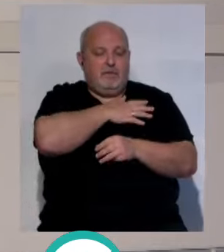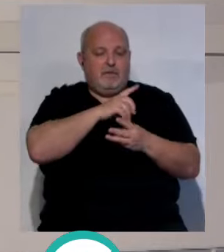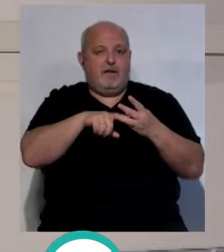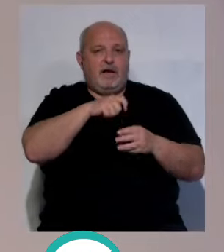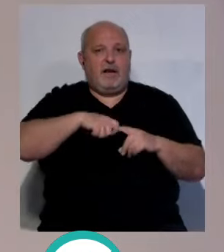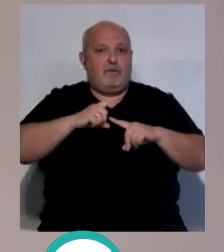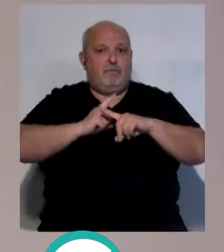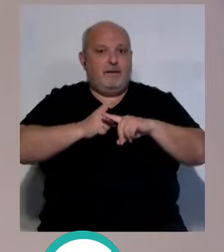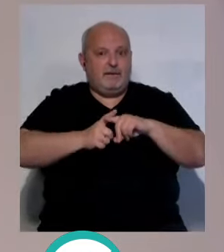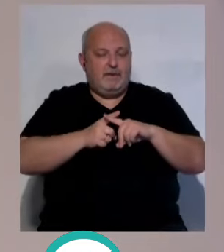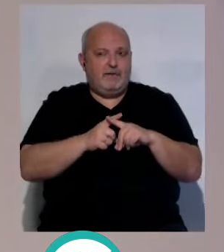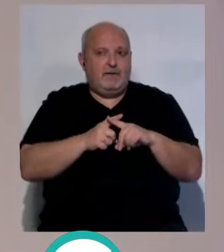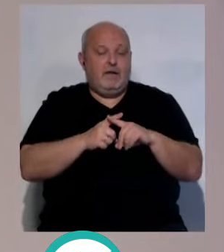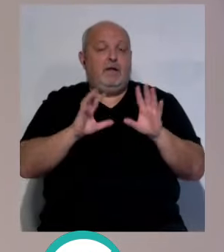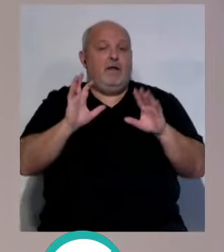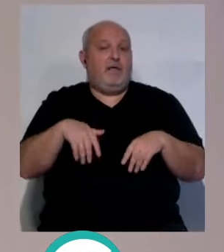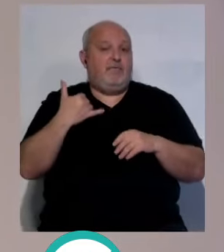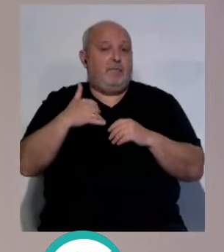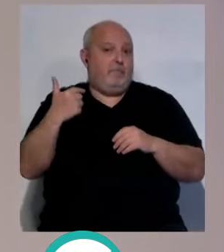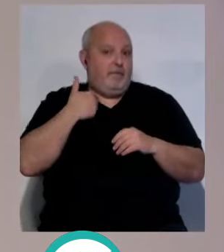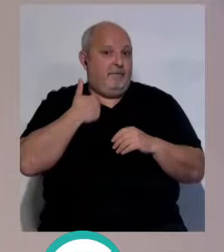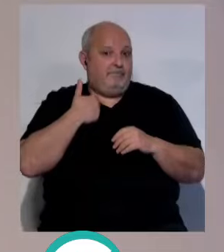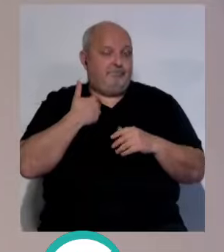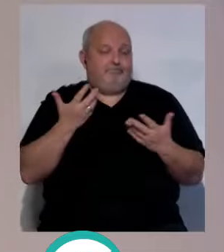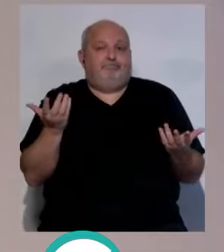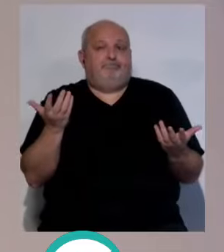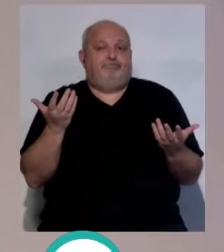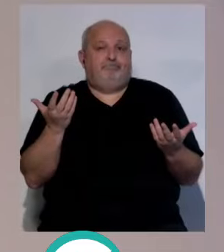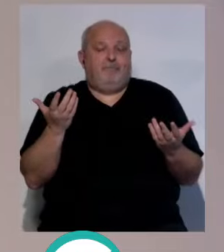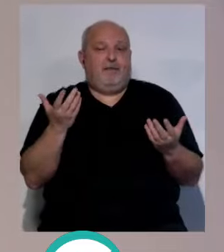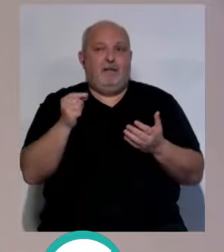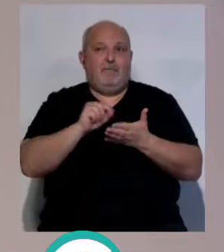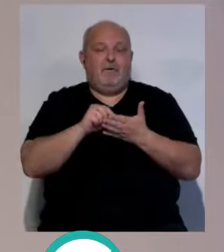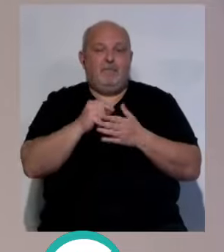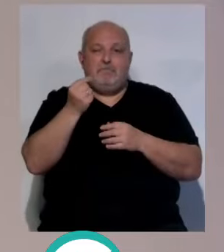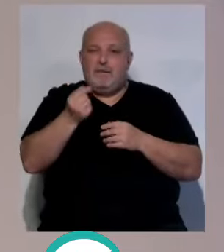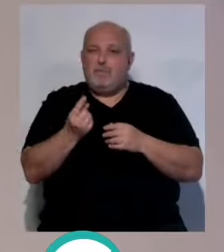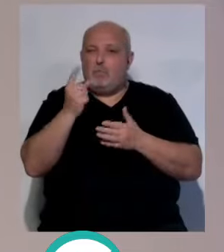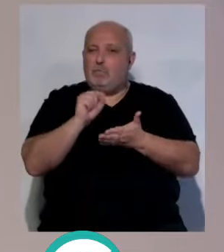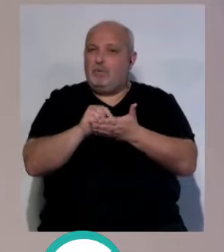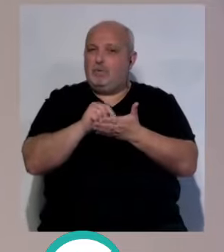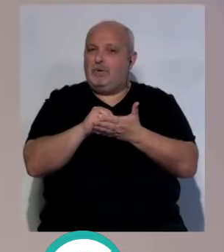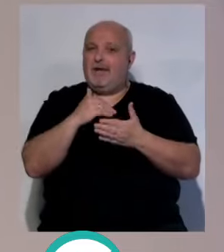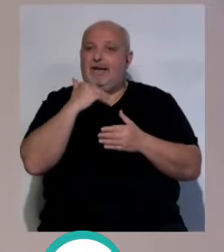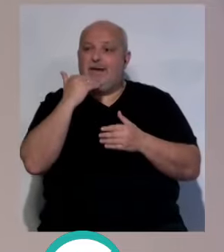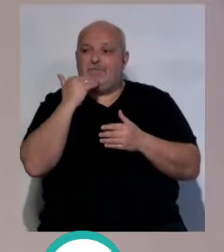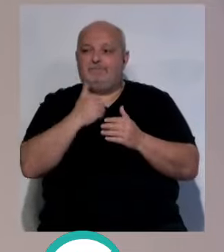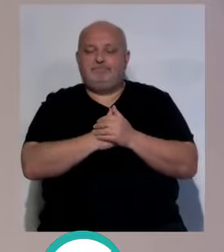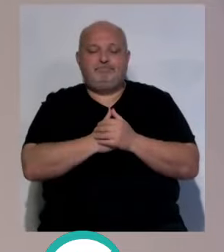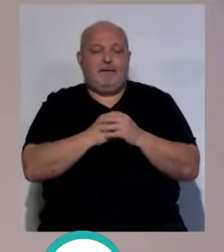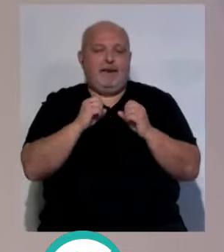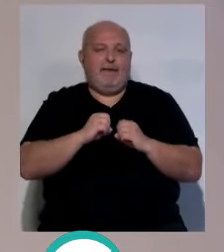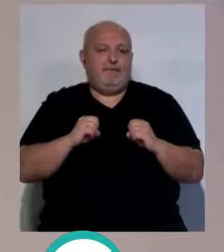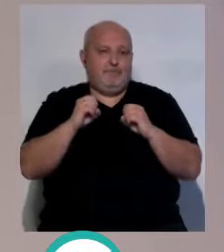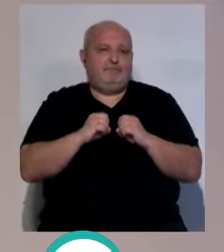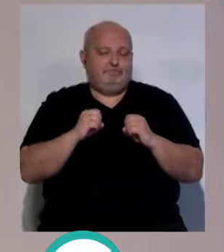Rayo empató... ...pero claro, nosotros como mínimo tenemos que haber puntuado con un punto... ...haber puntuado algo, ¿no? Y no se ha hecho